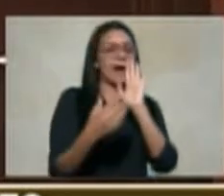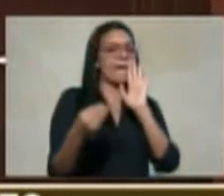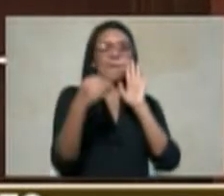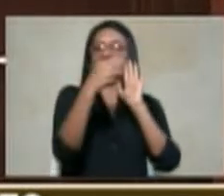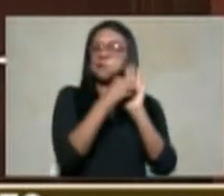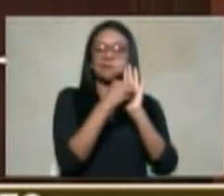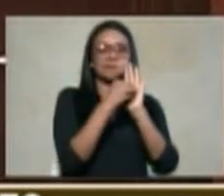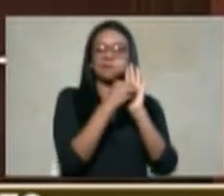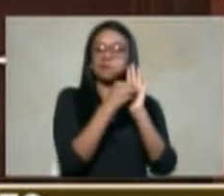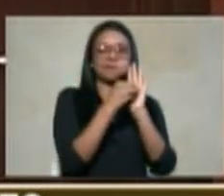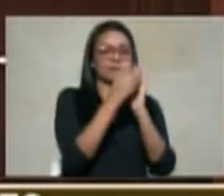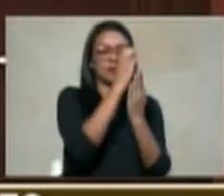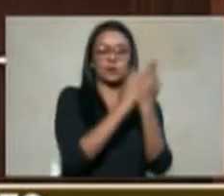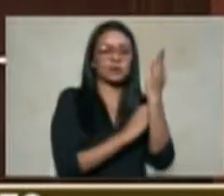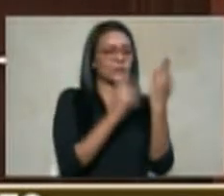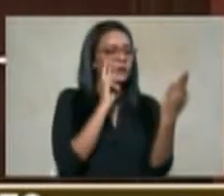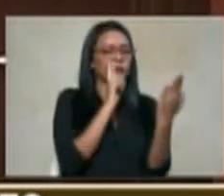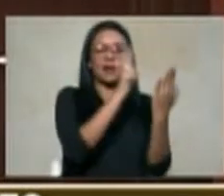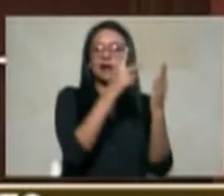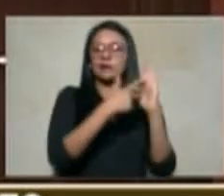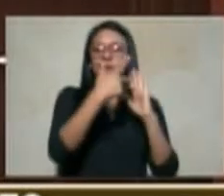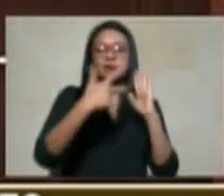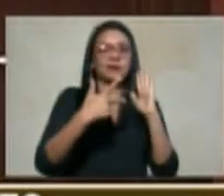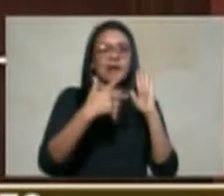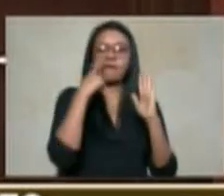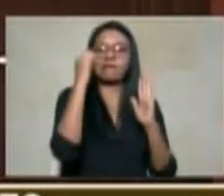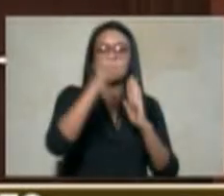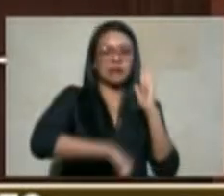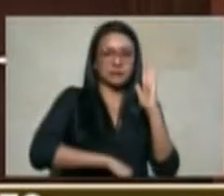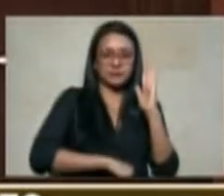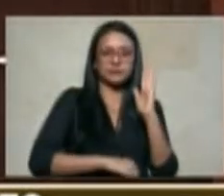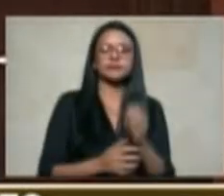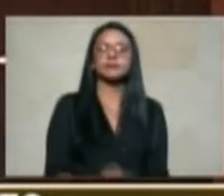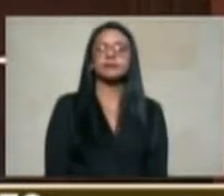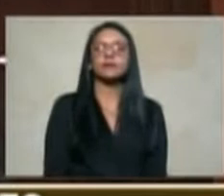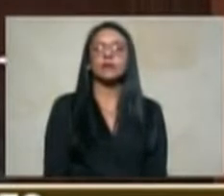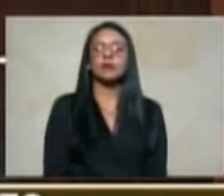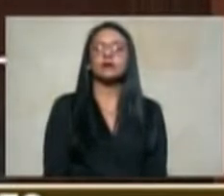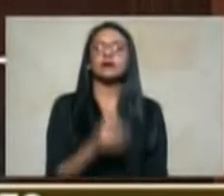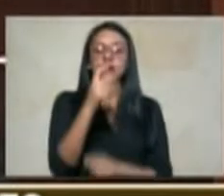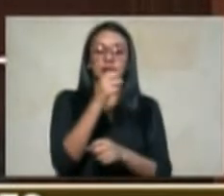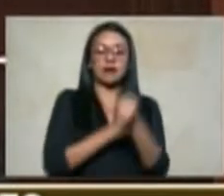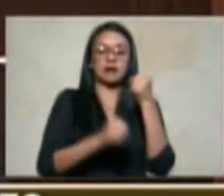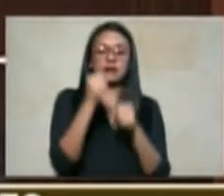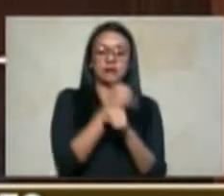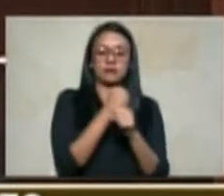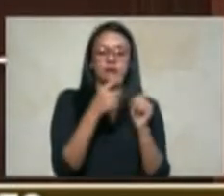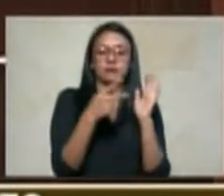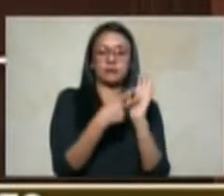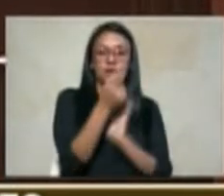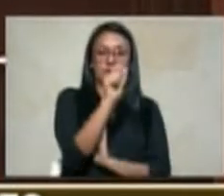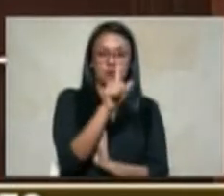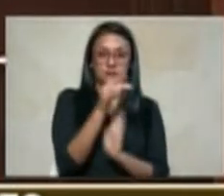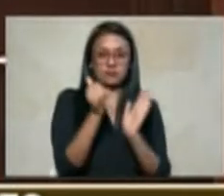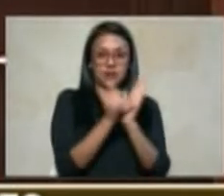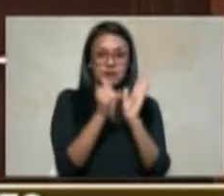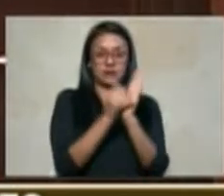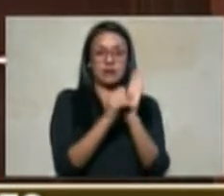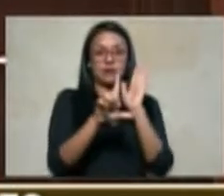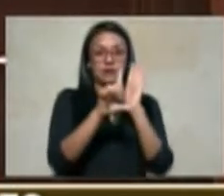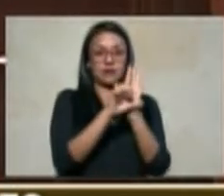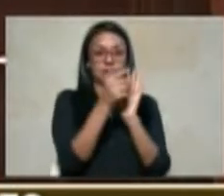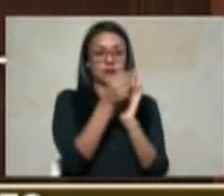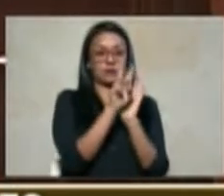constitucional doce del año 2011 a la fecha la ley 1448 ha sido objeto de doce